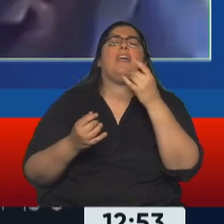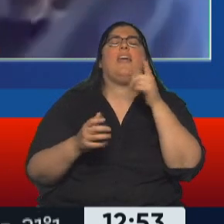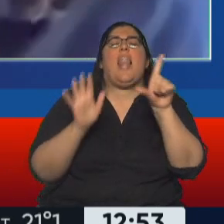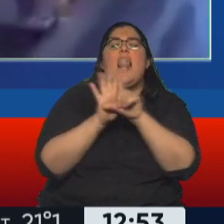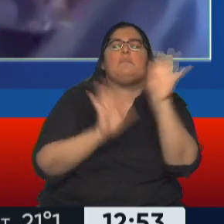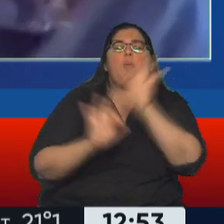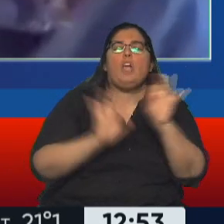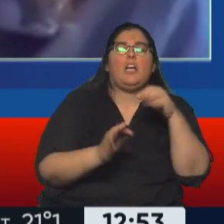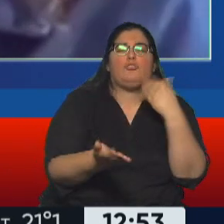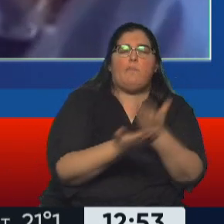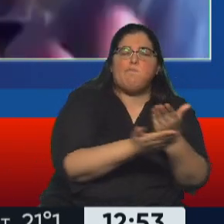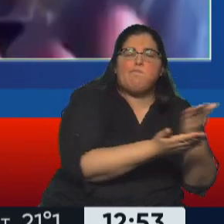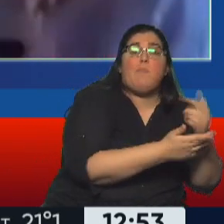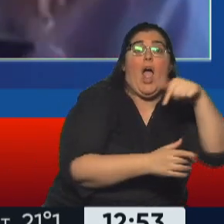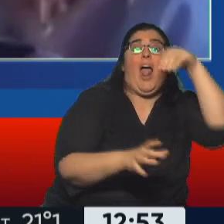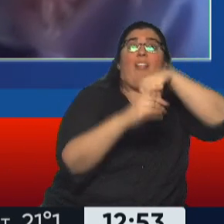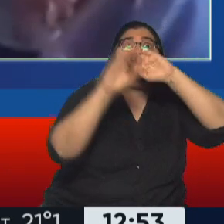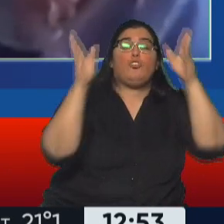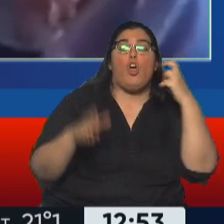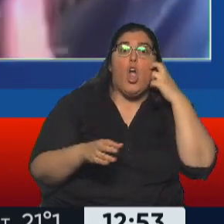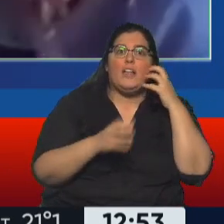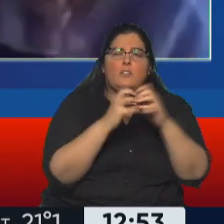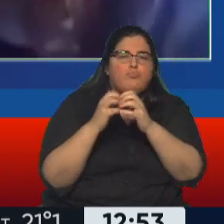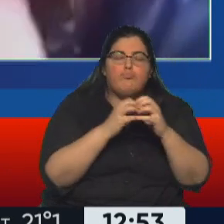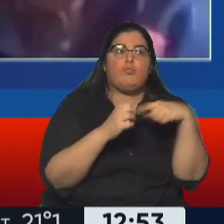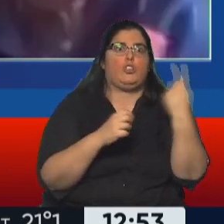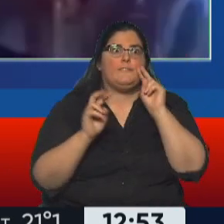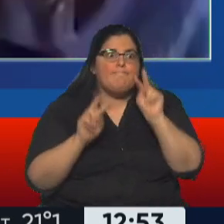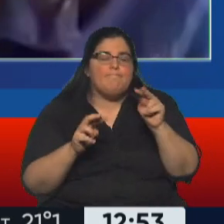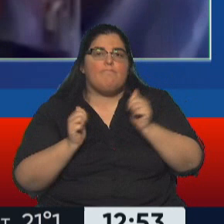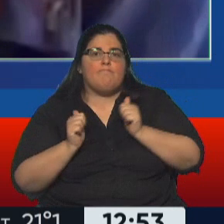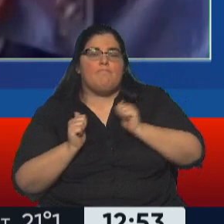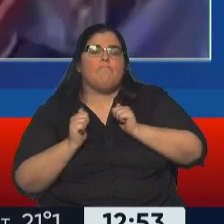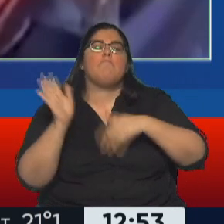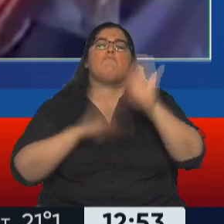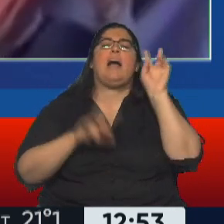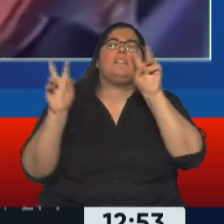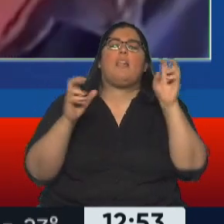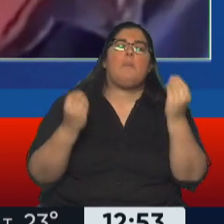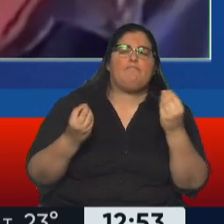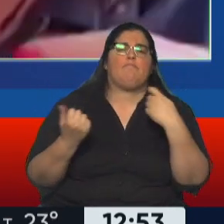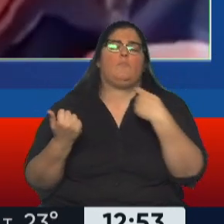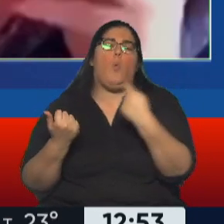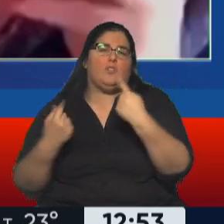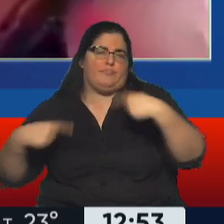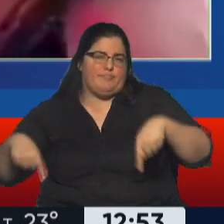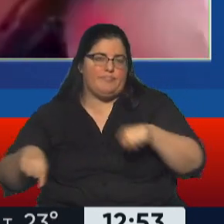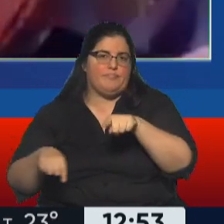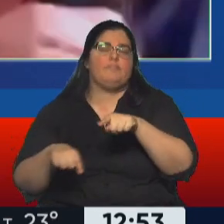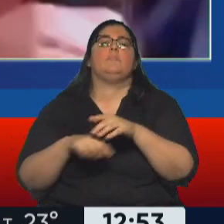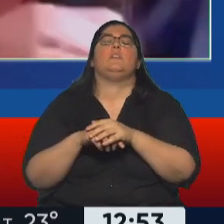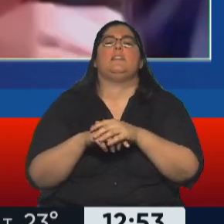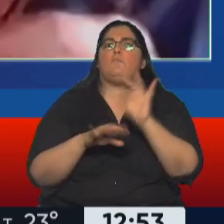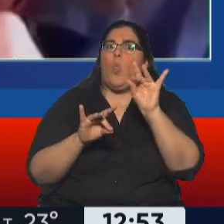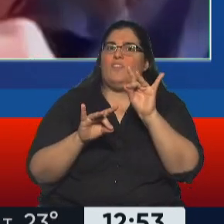discutiendo en el Congreso que también estamos muy expectantes, sobre todo en el ámbito previsional. Entonces es muy difícil separar uno de